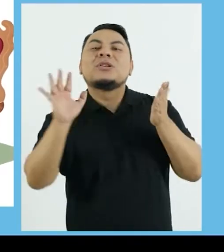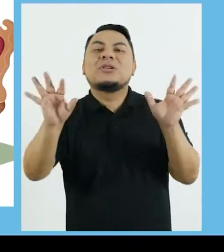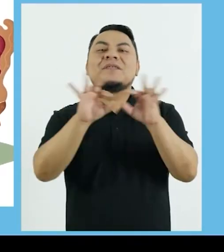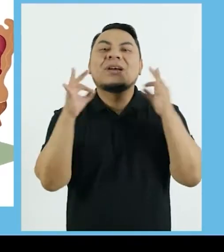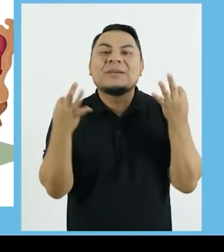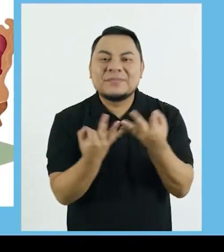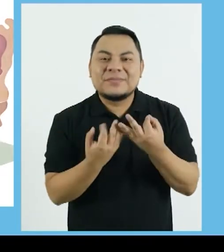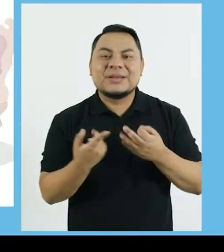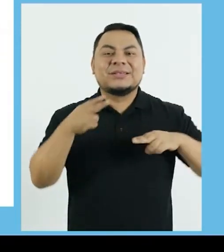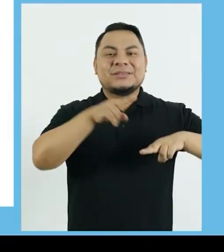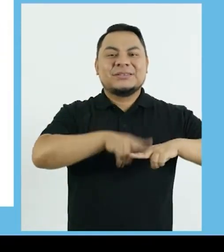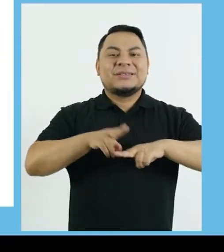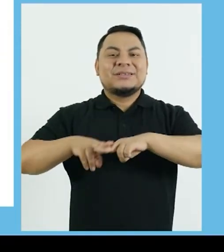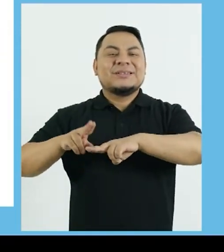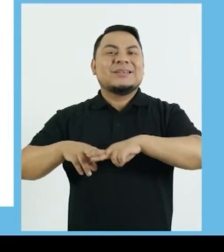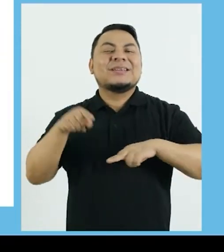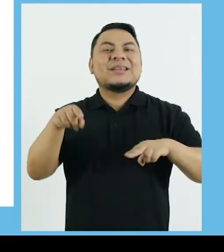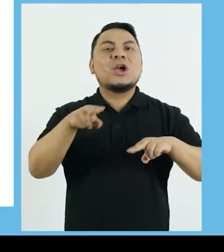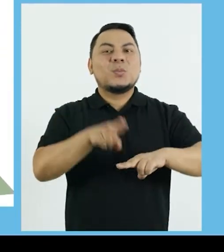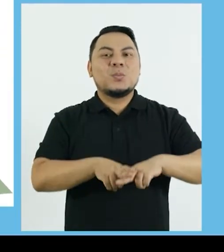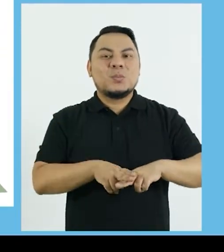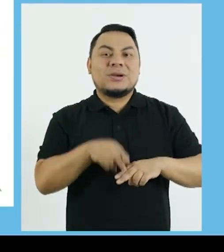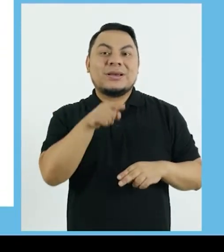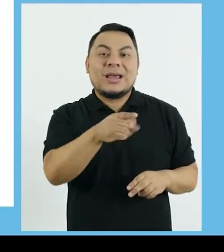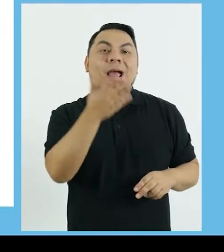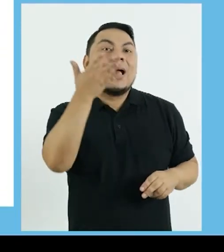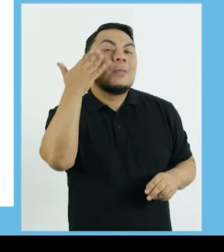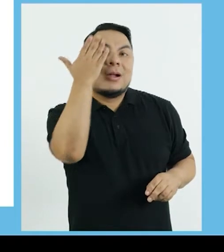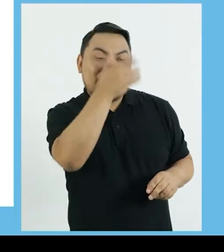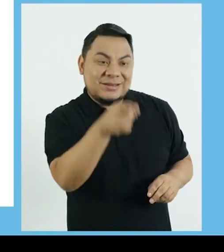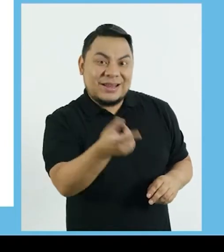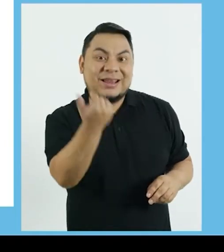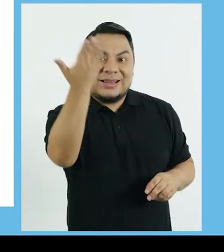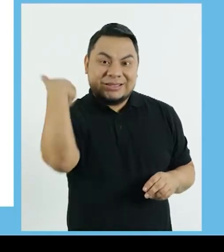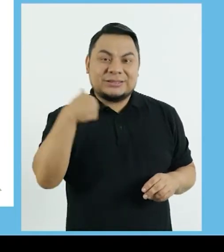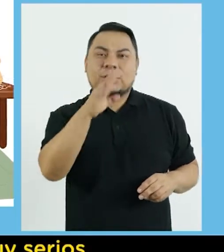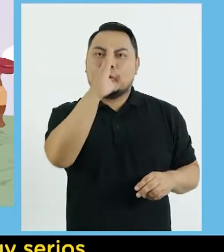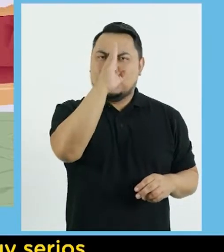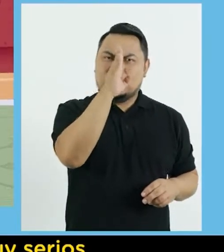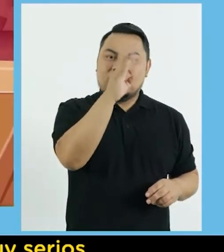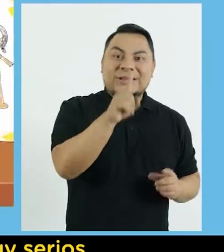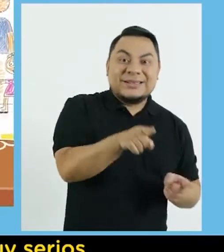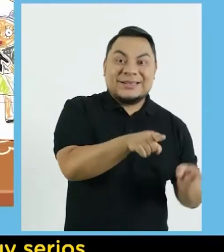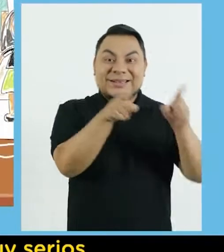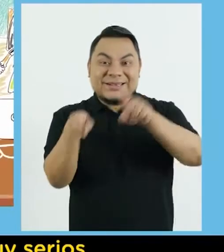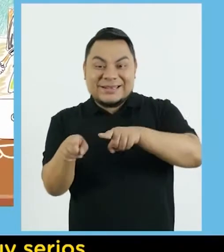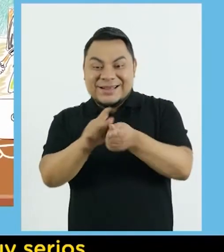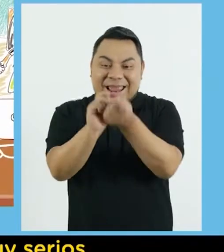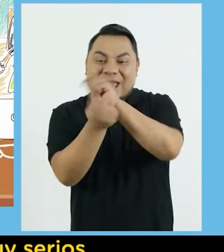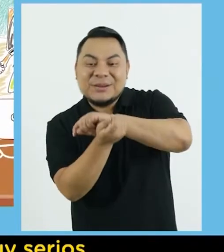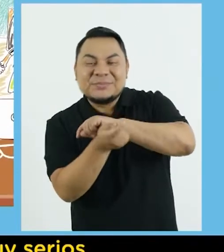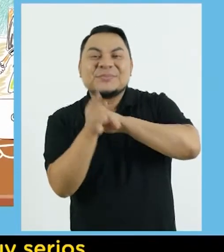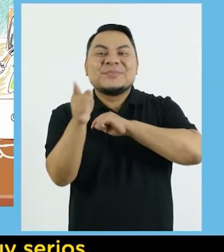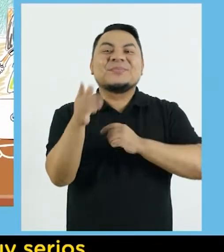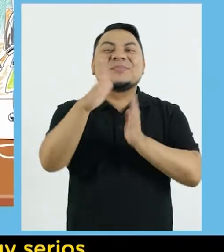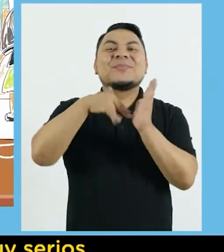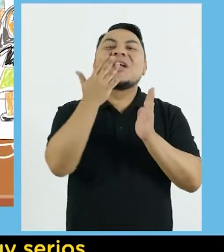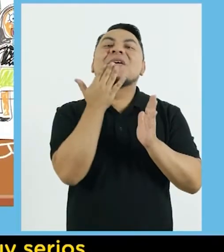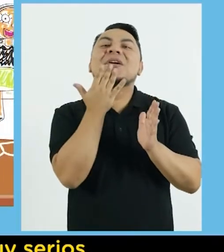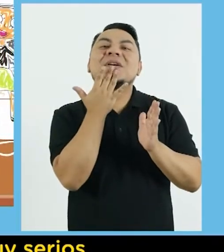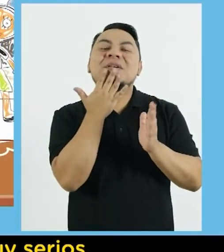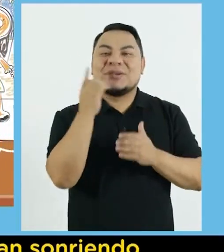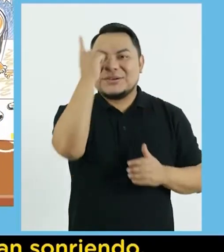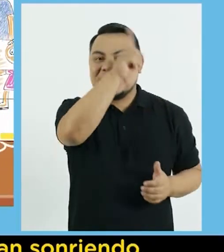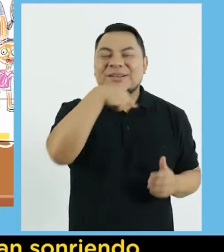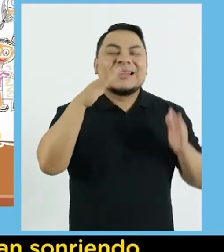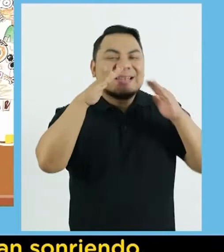regalo para tu sala Eran dibujos de su familia Sentada en la sala Uno en blanco y negro Donde estaban muy